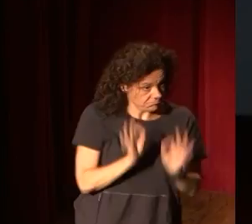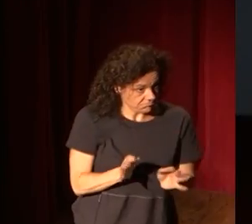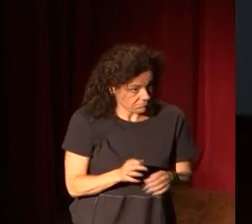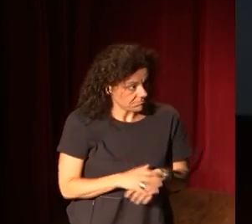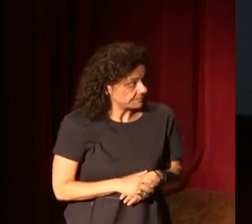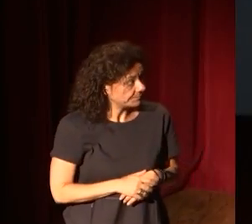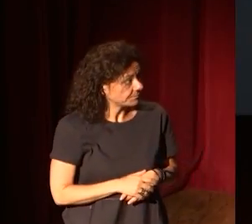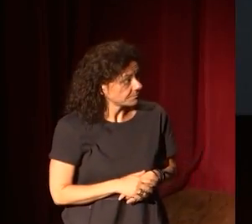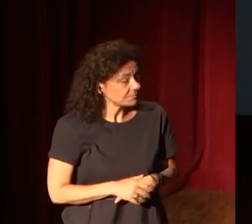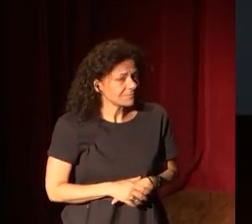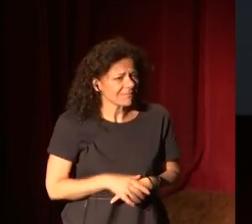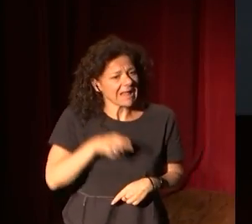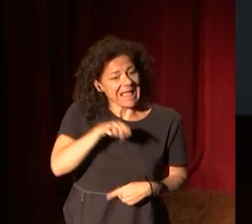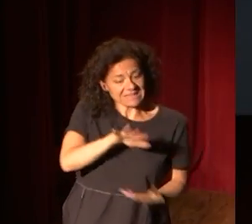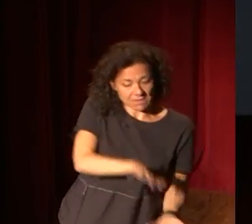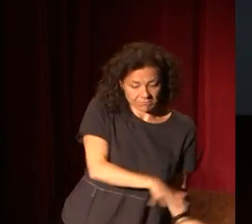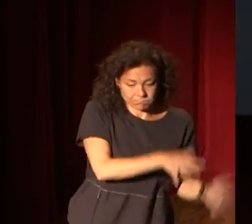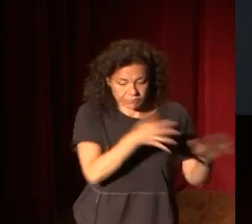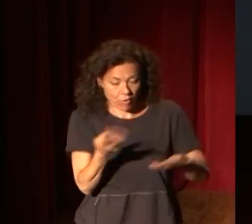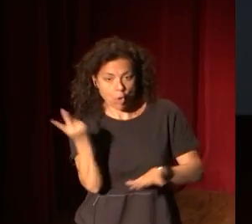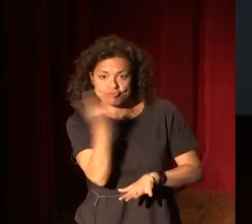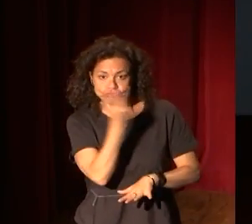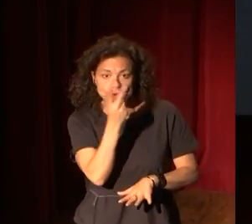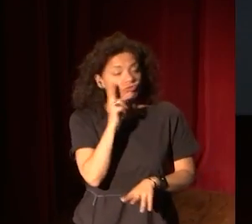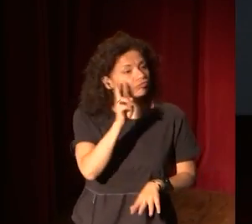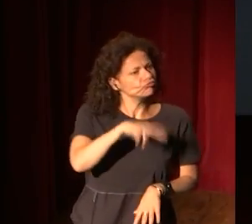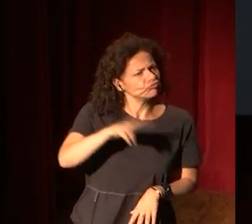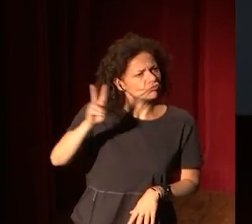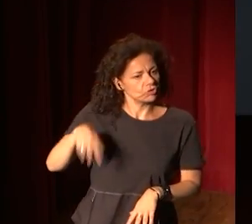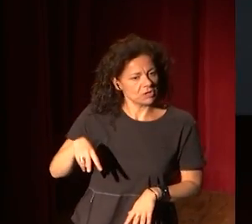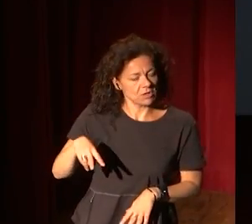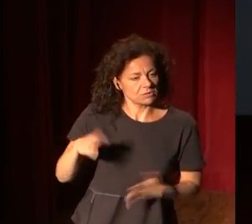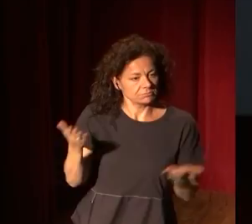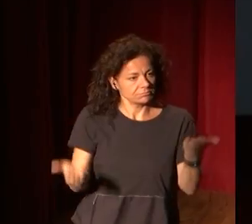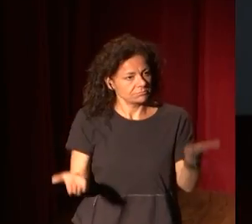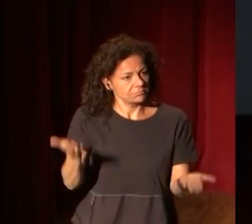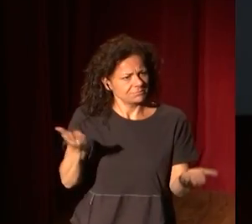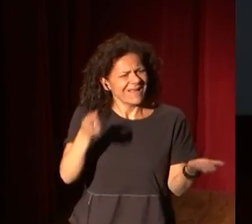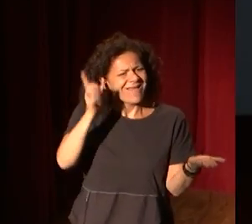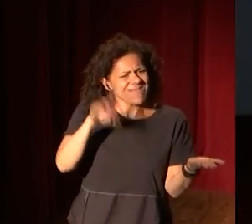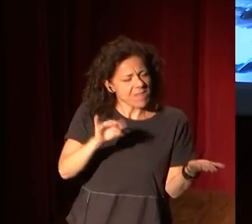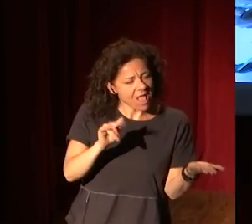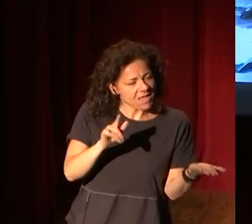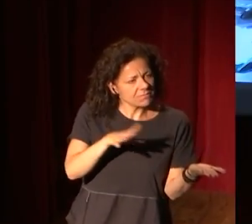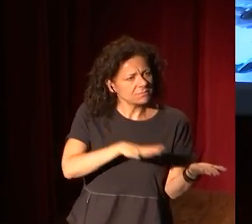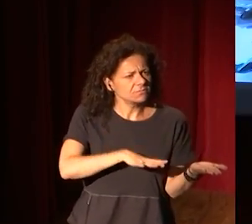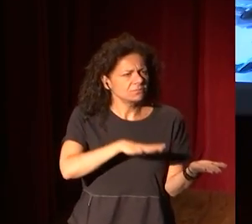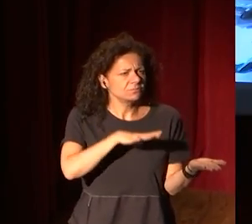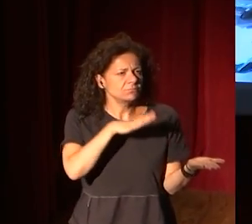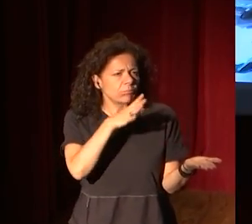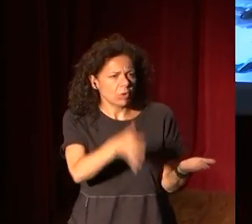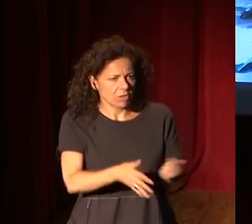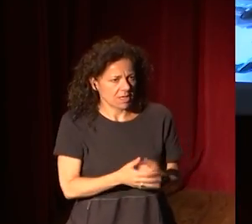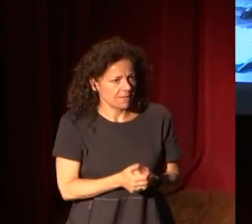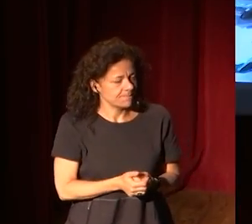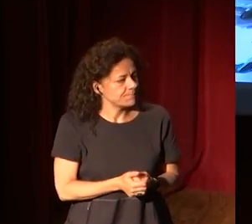Es esto, esta traslación entre los dos museos, entre este mundo, también pasa mucho y pasa mucho